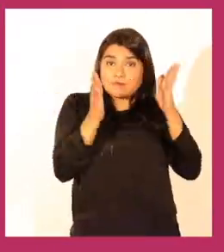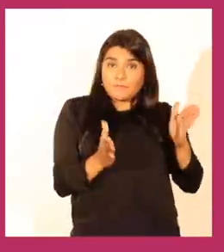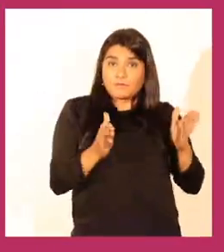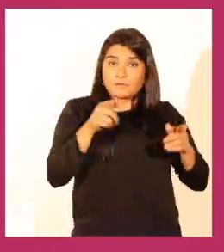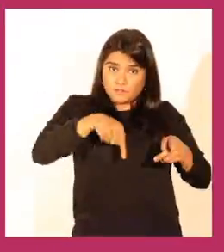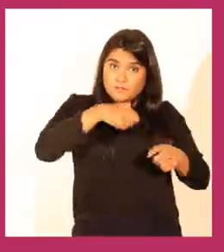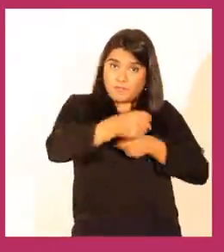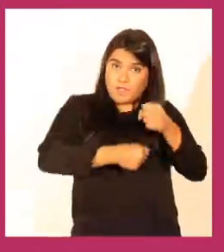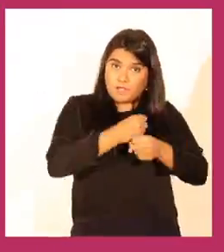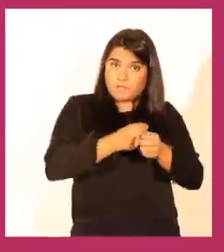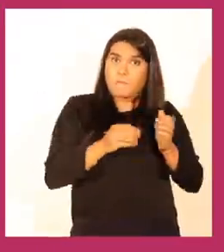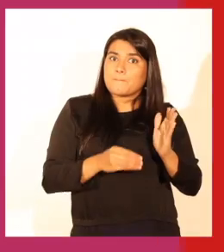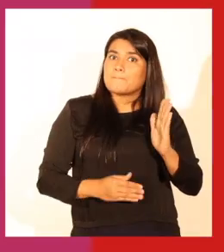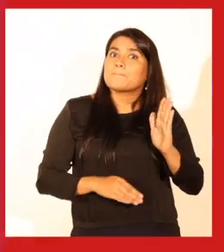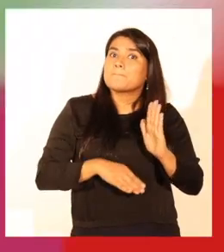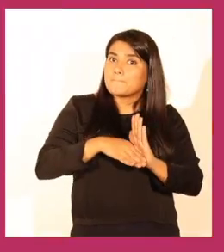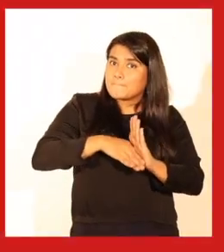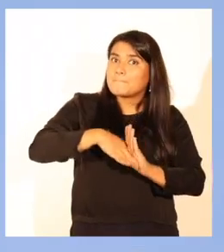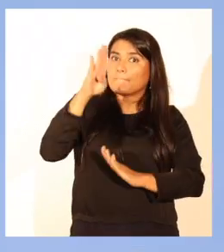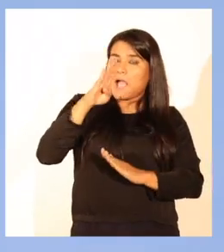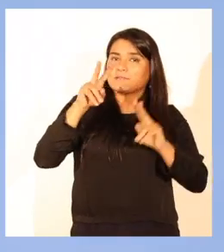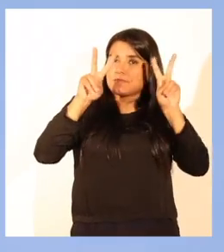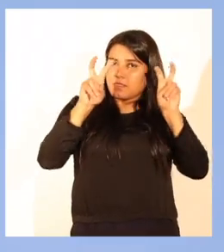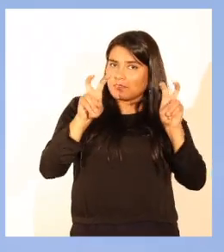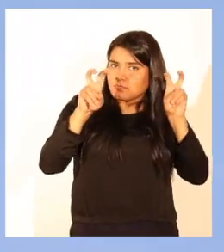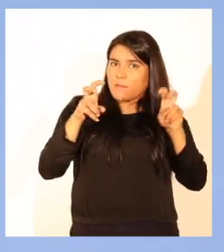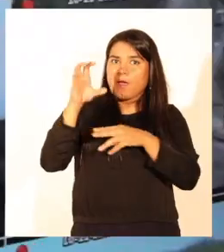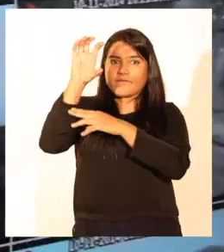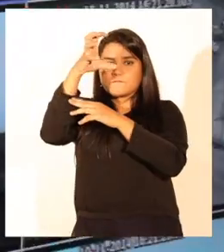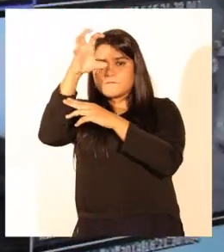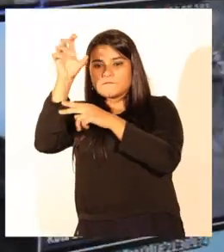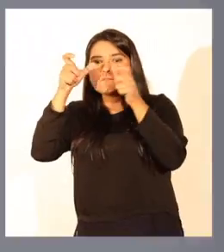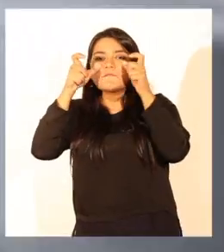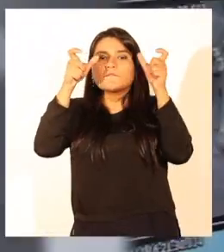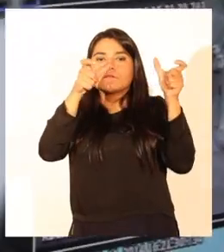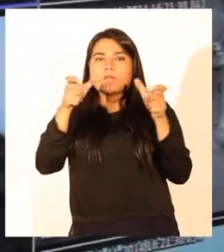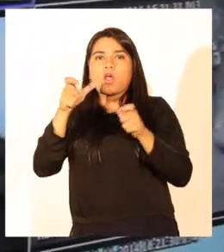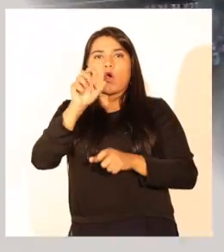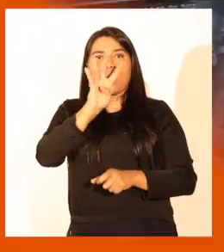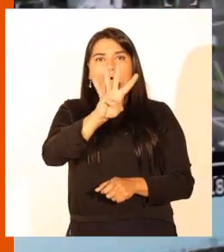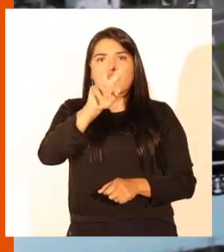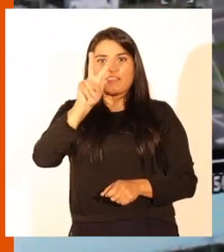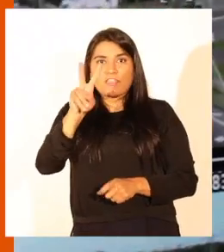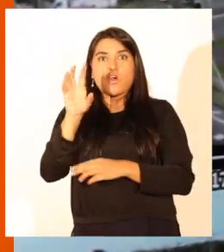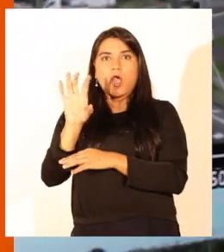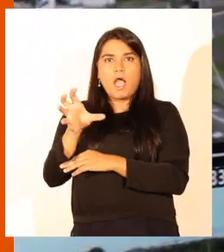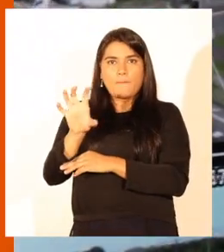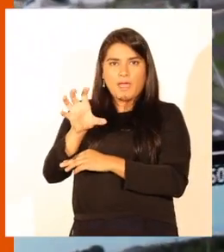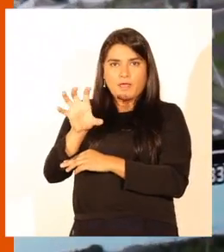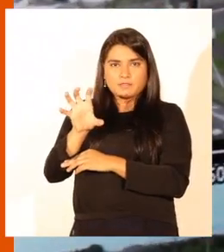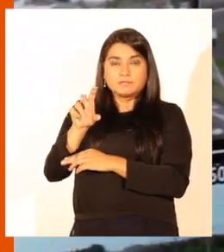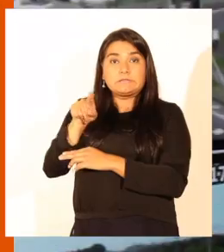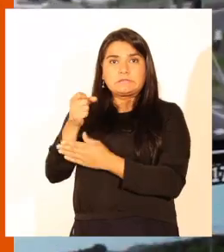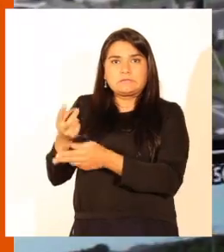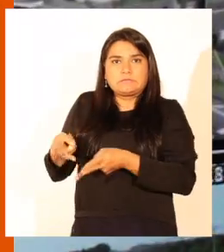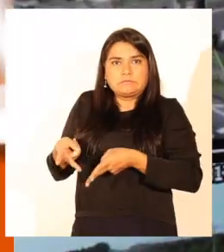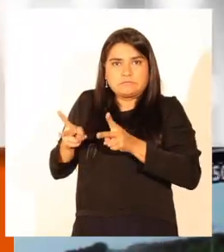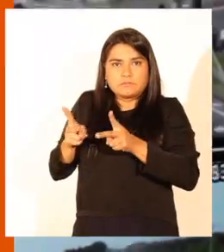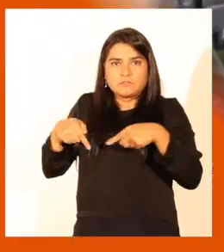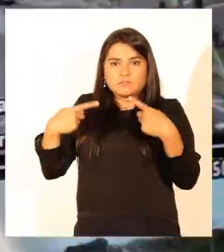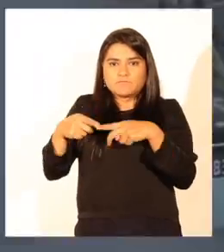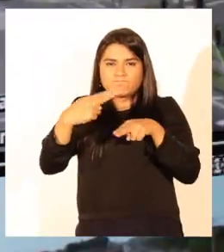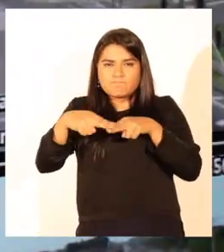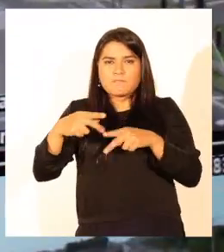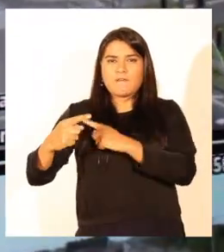semestre de este año, crecerá aún más este sistema de televigilancia, llegando a 42 cámaras, lo que nos permitirá